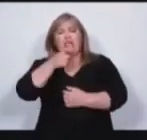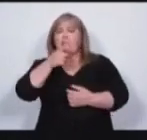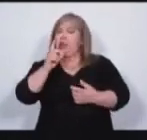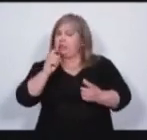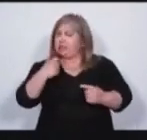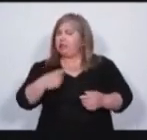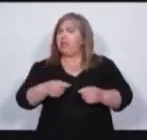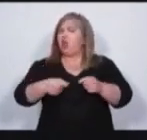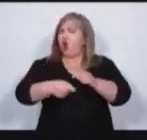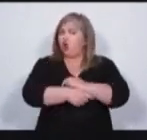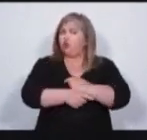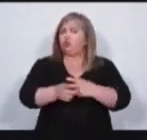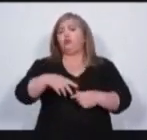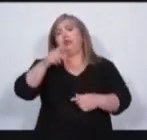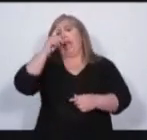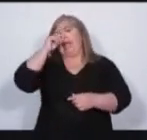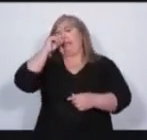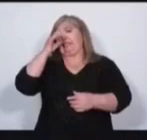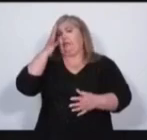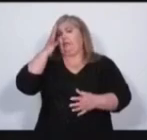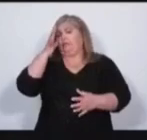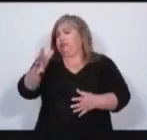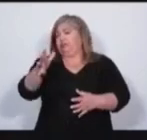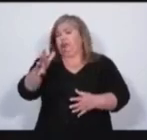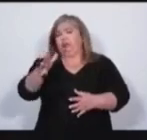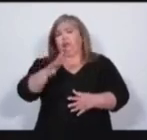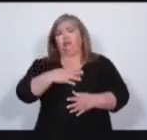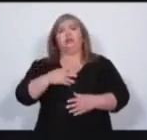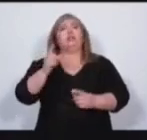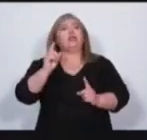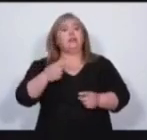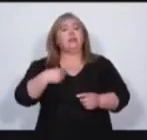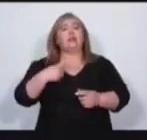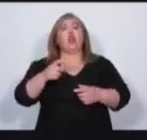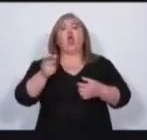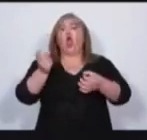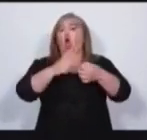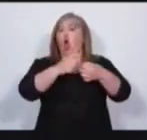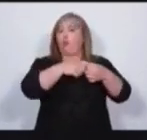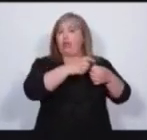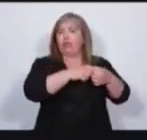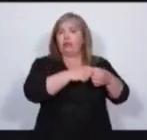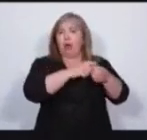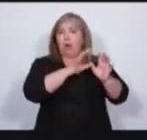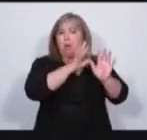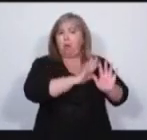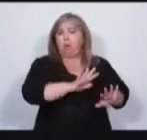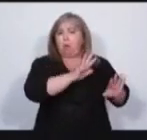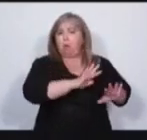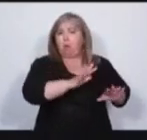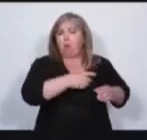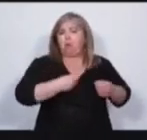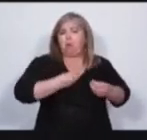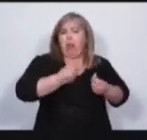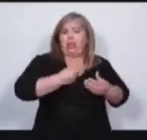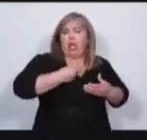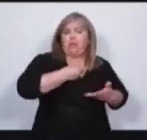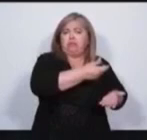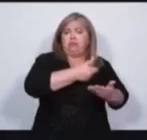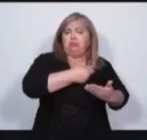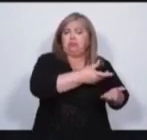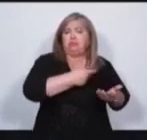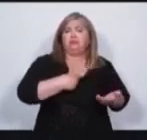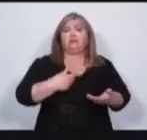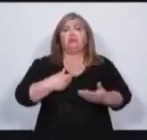corrupción en las heras son escandalosos. Desvío de fondos a cooperativas fantasmas, abusos sexuales encubiertos y